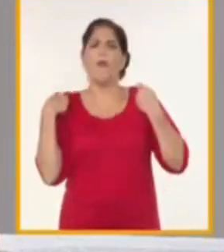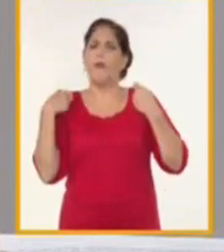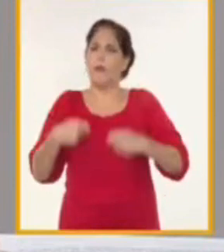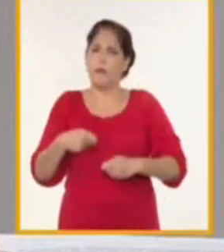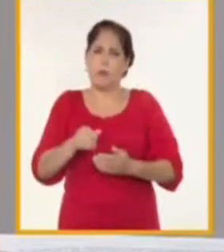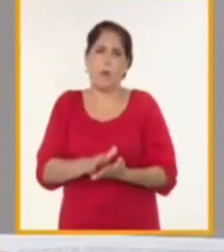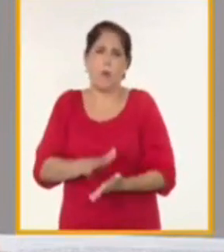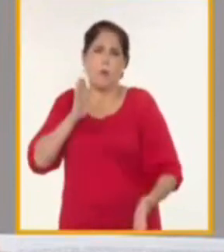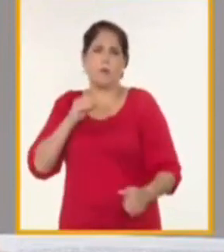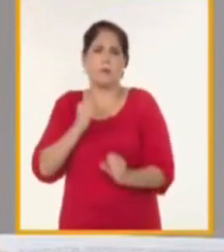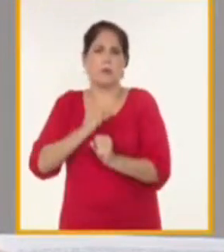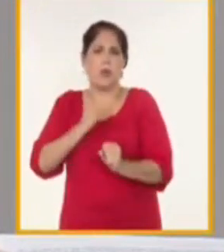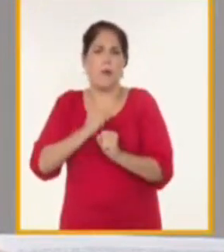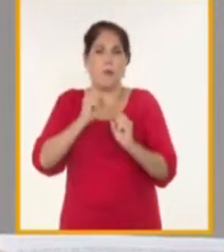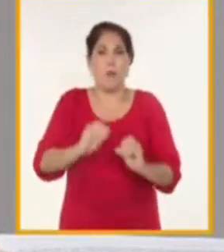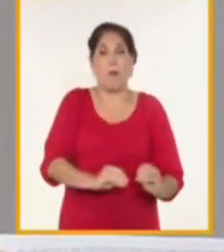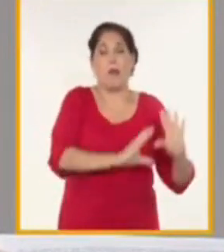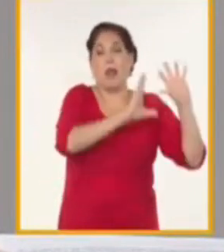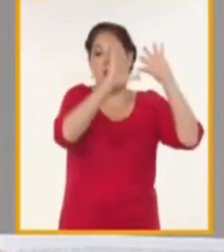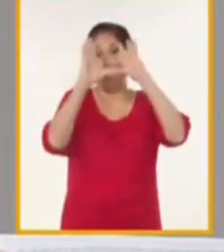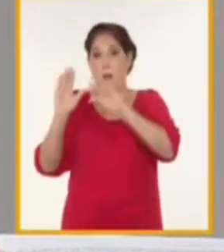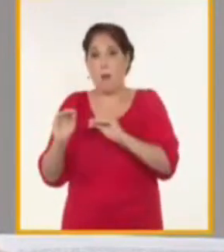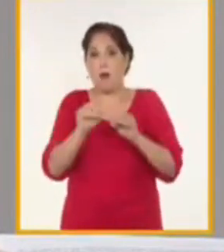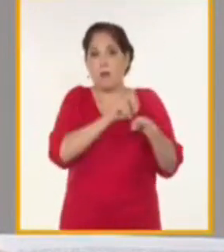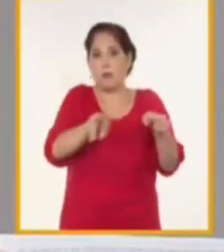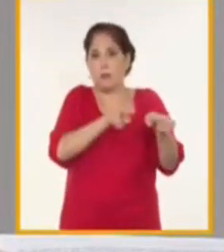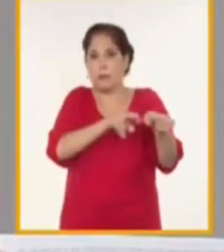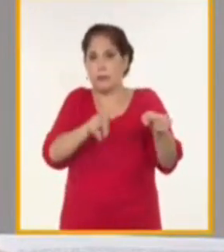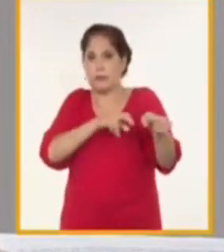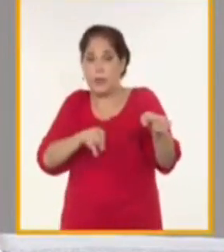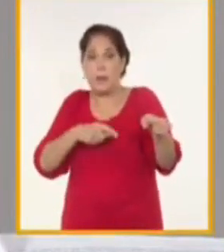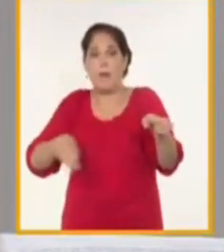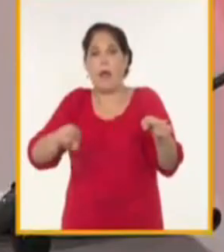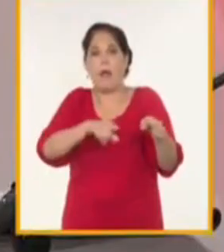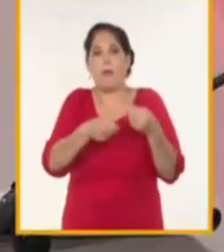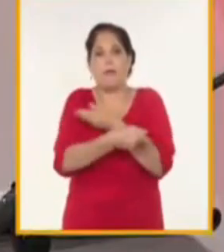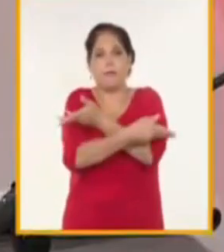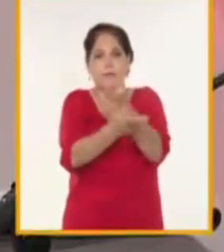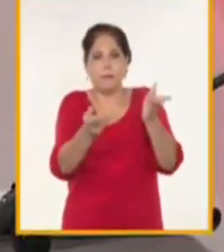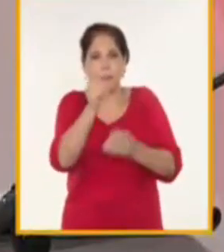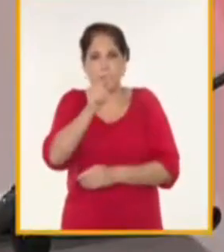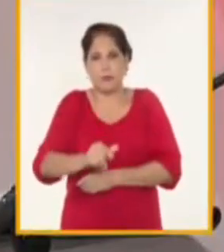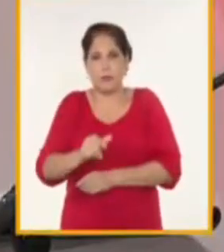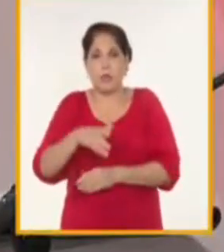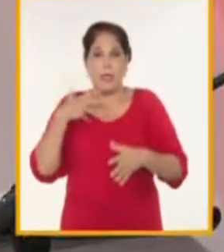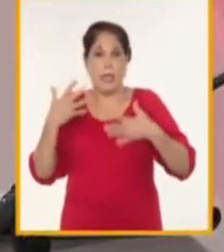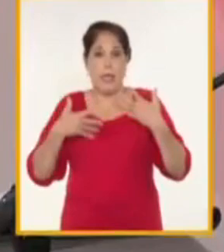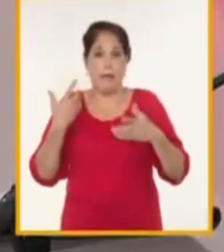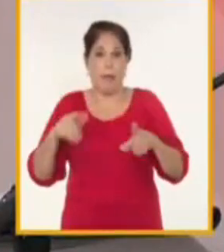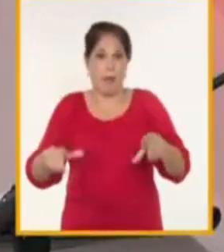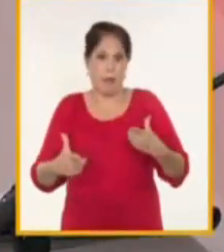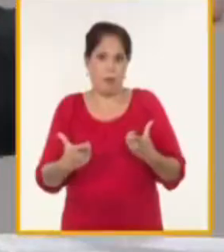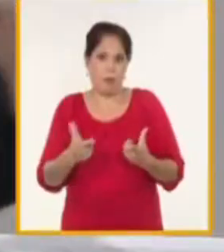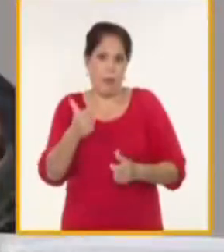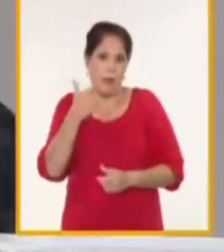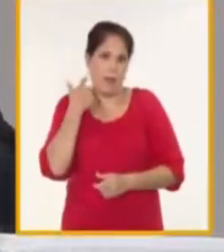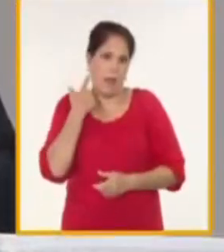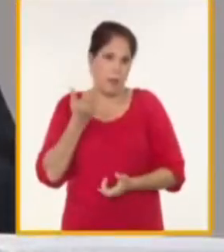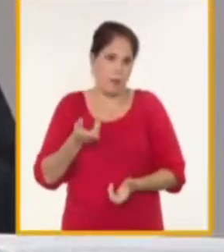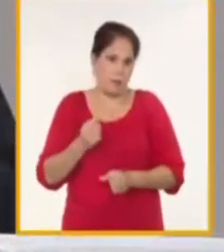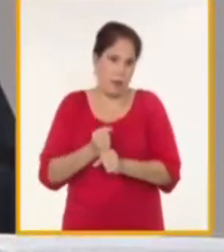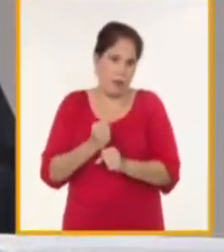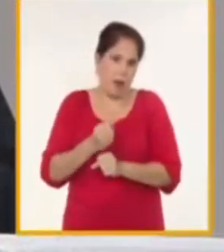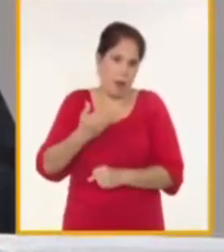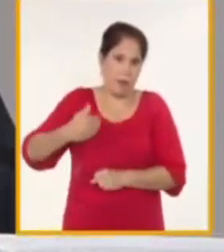compromiso del trabajador portuario cubano en estos días está celebrando su aniversario su día aprovechamos para